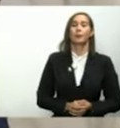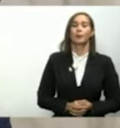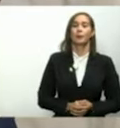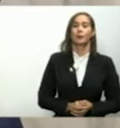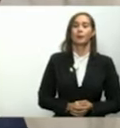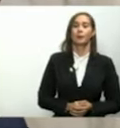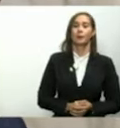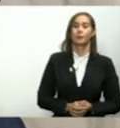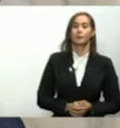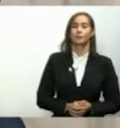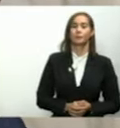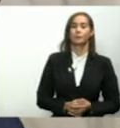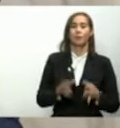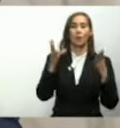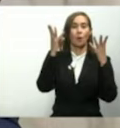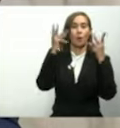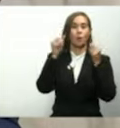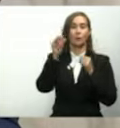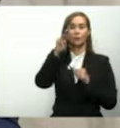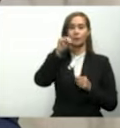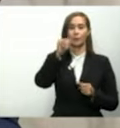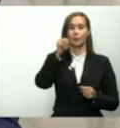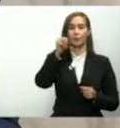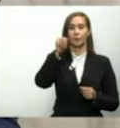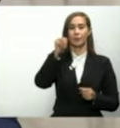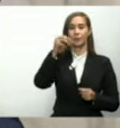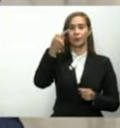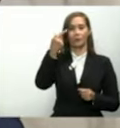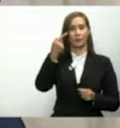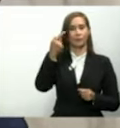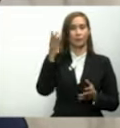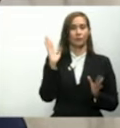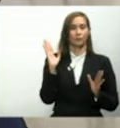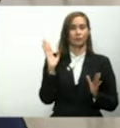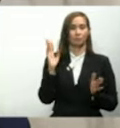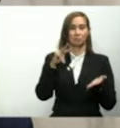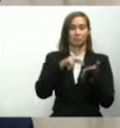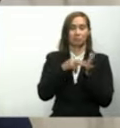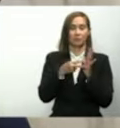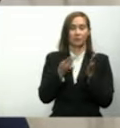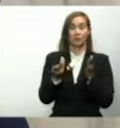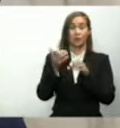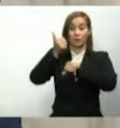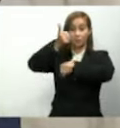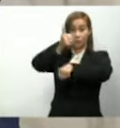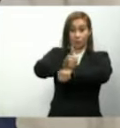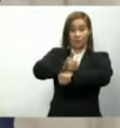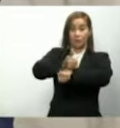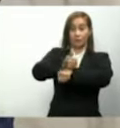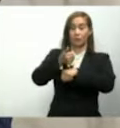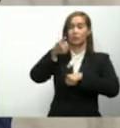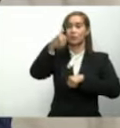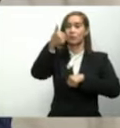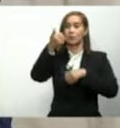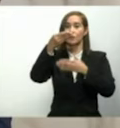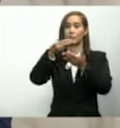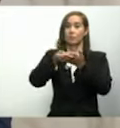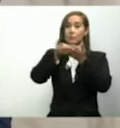La cantidad de megavatios que significará la instalación de esos 10 proyectos